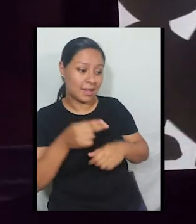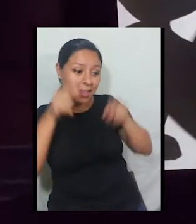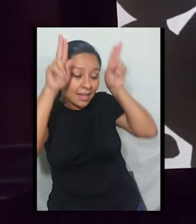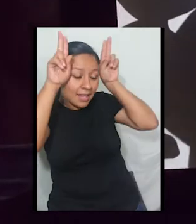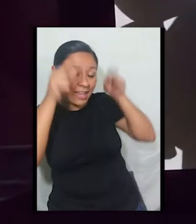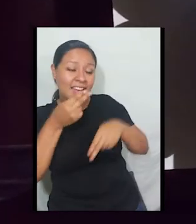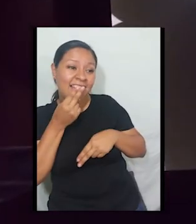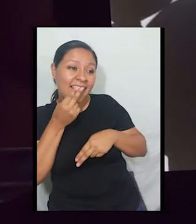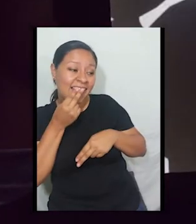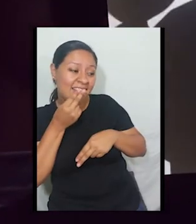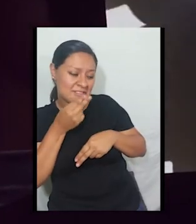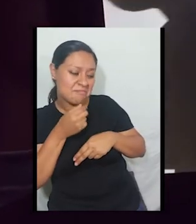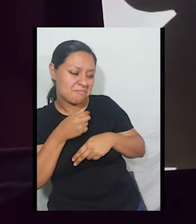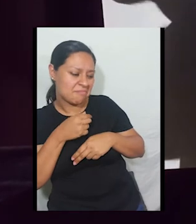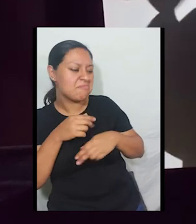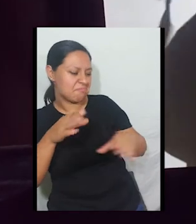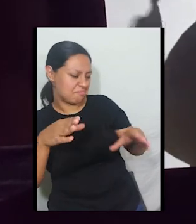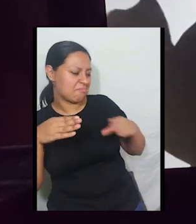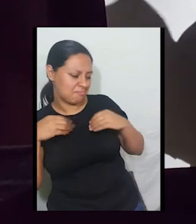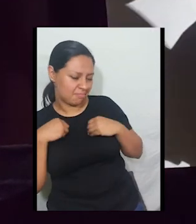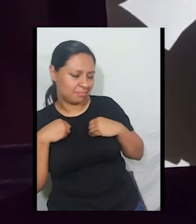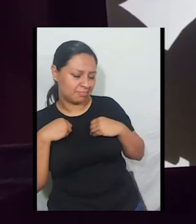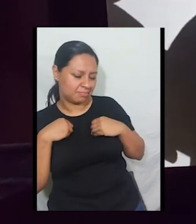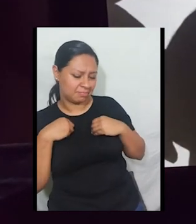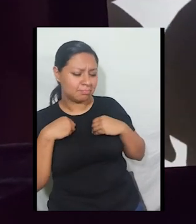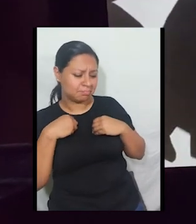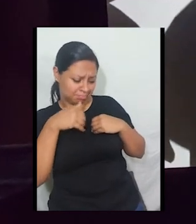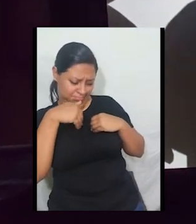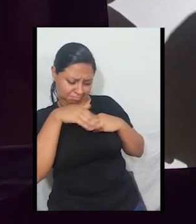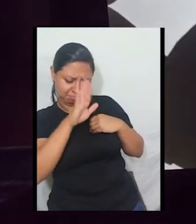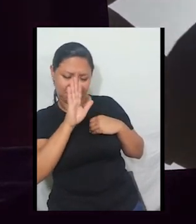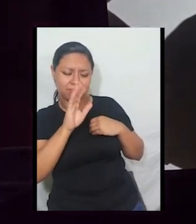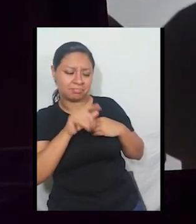la liebre muy confiada dejó avanzar a la tortuga